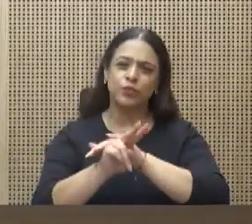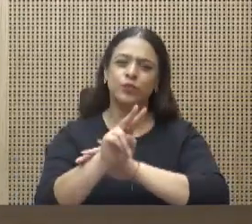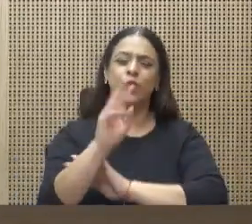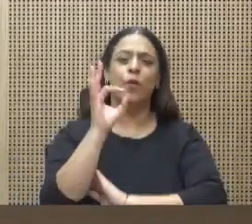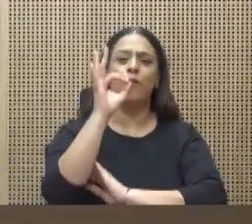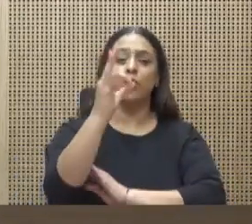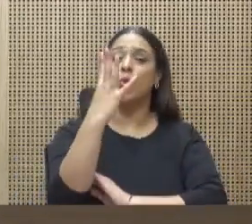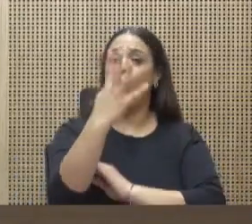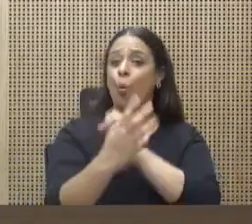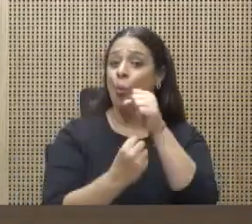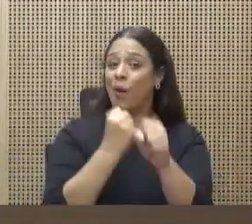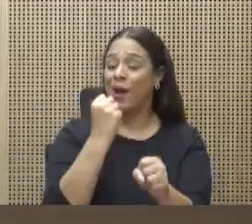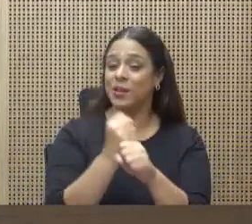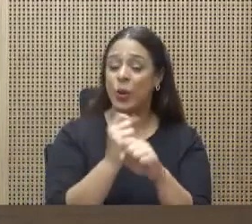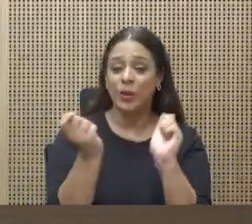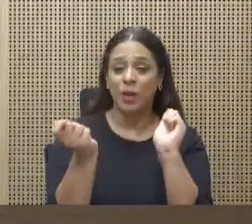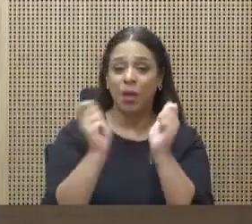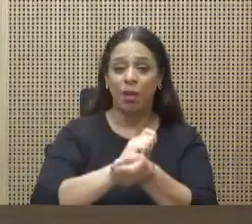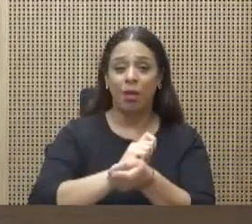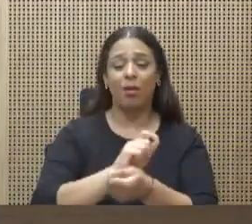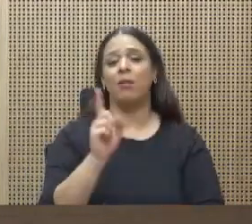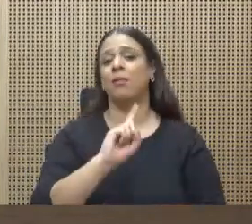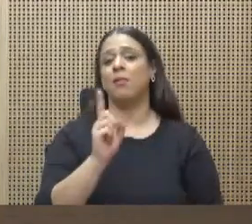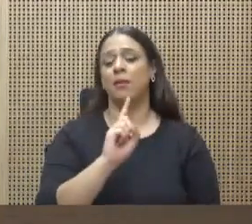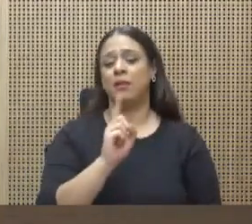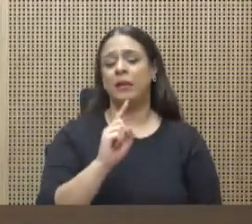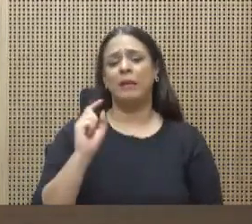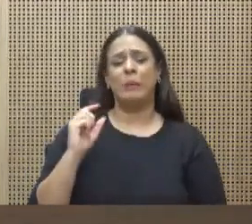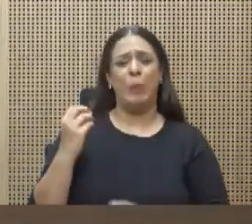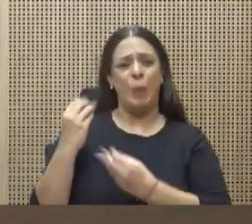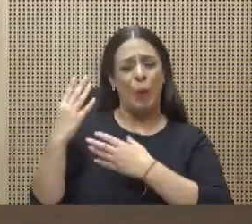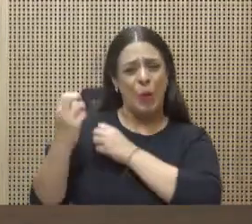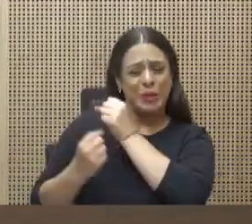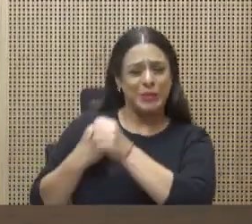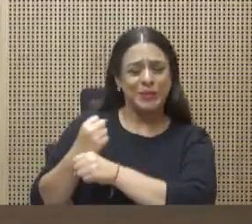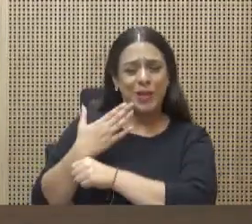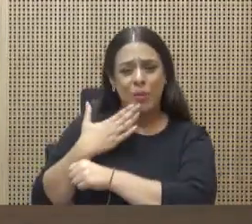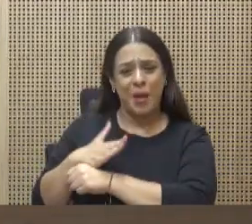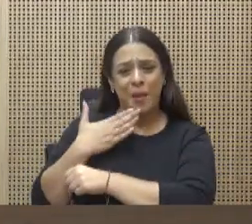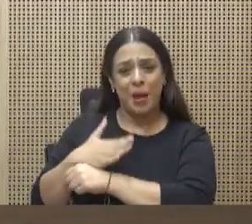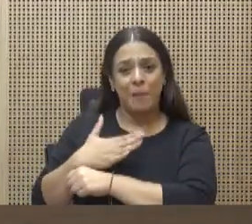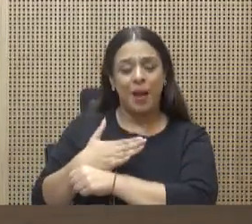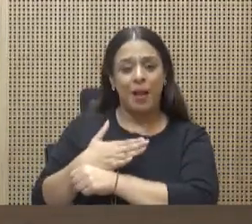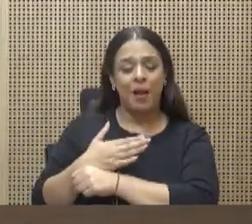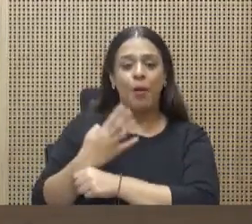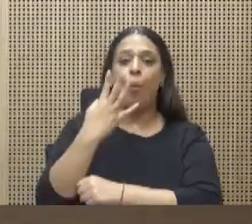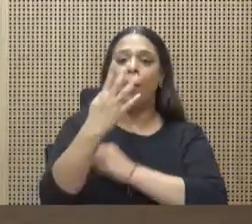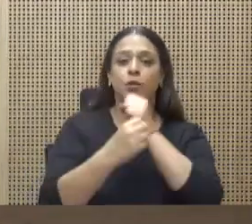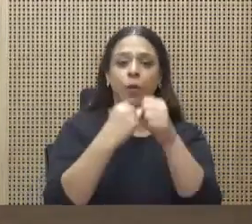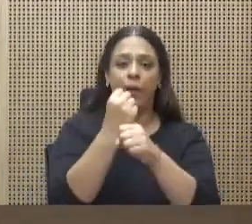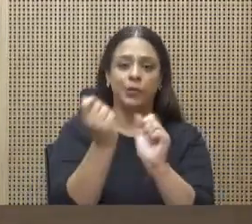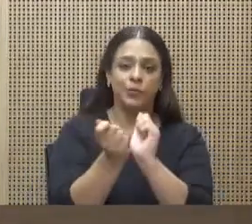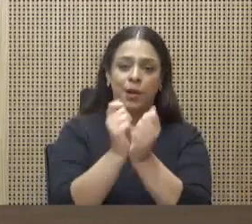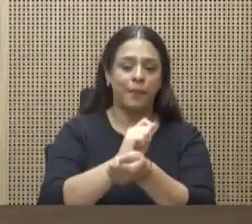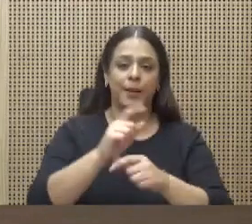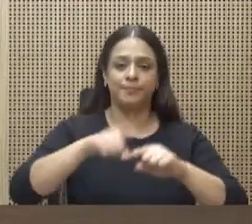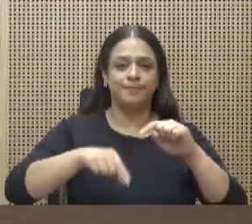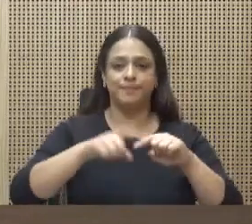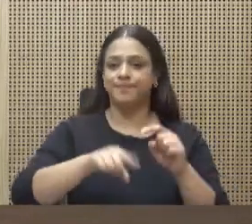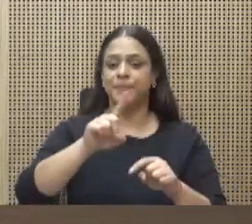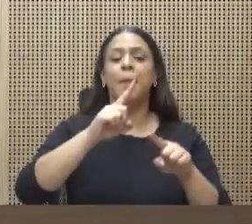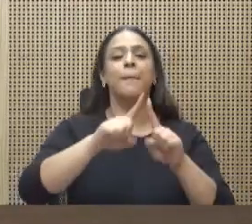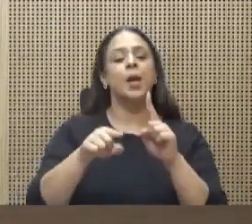tardado décadas en torcerse. Pero sí podemos cambiar el rumbo. Necesitamos en primera instancia